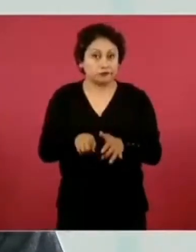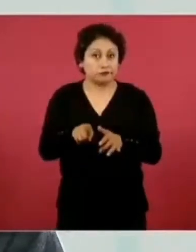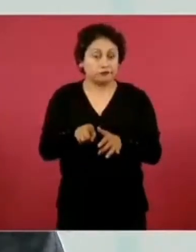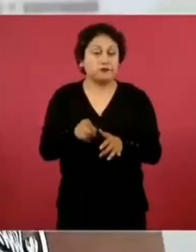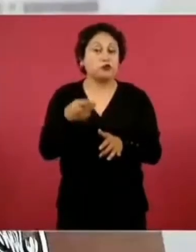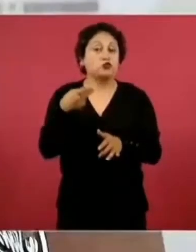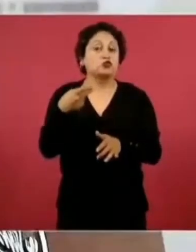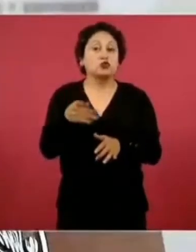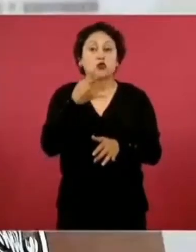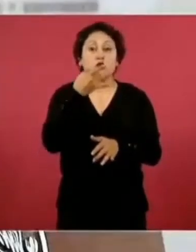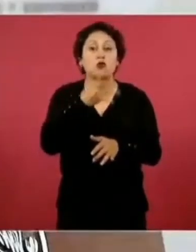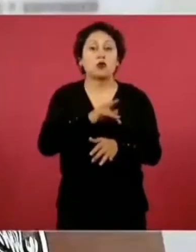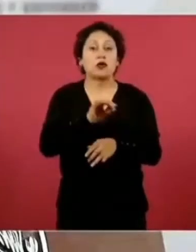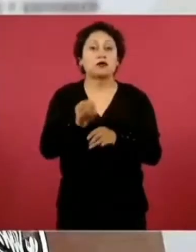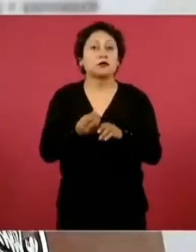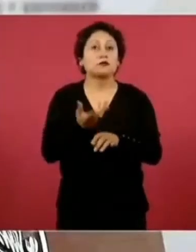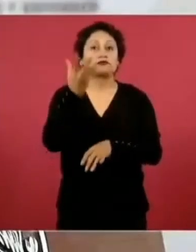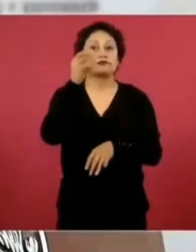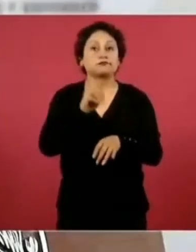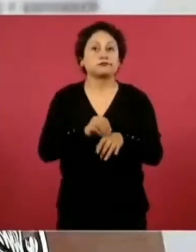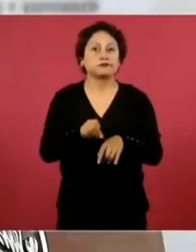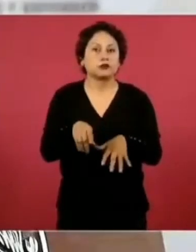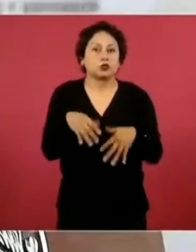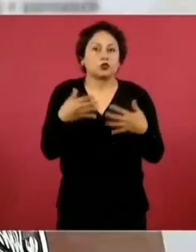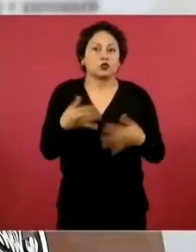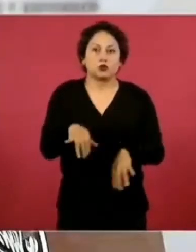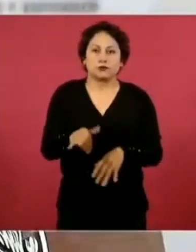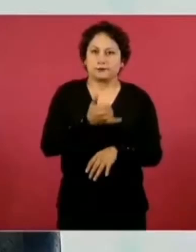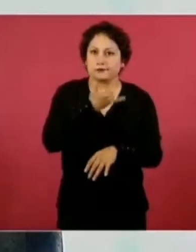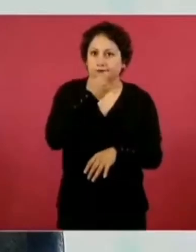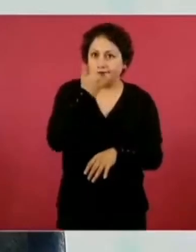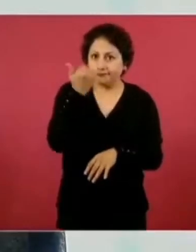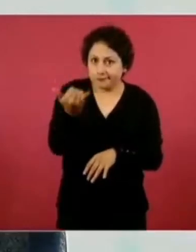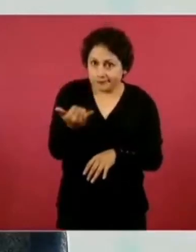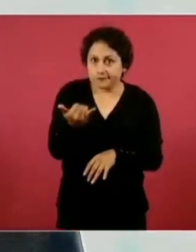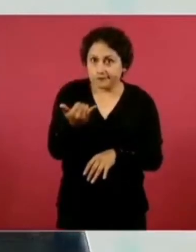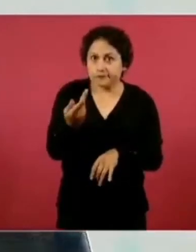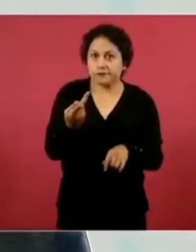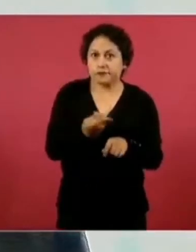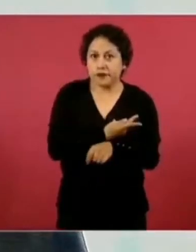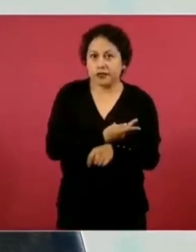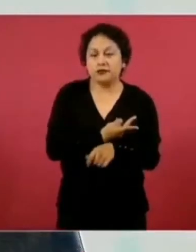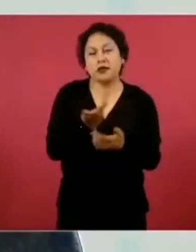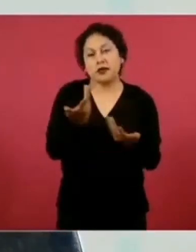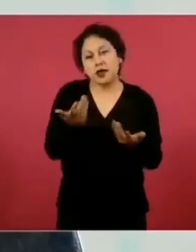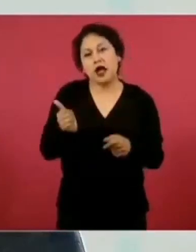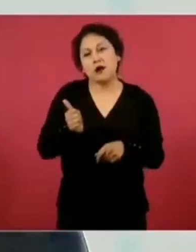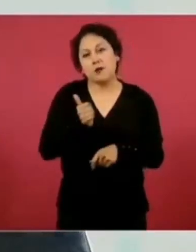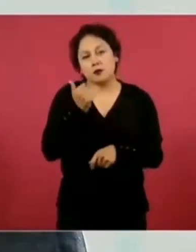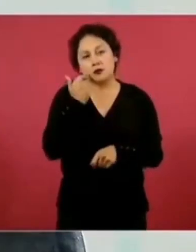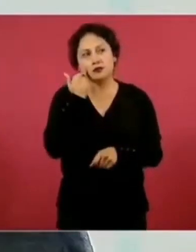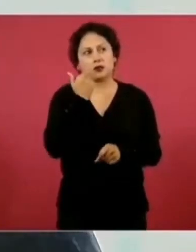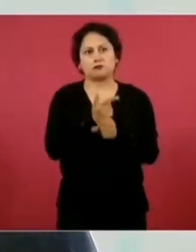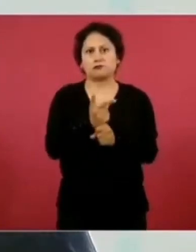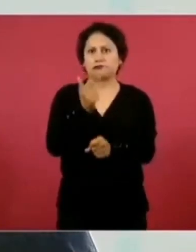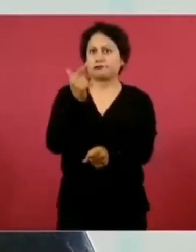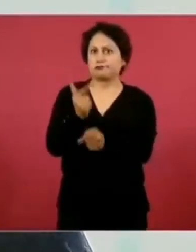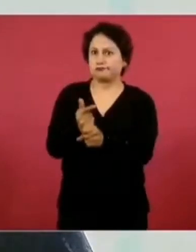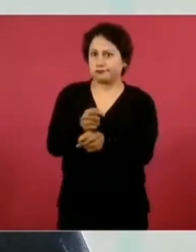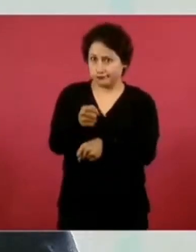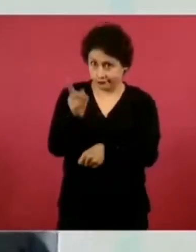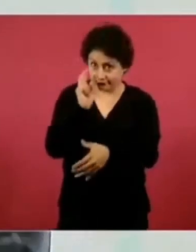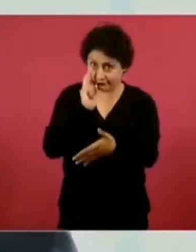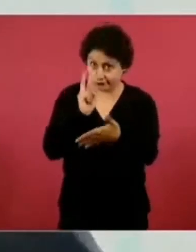¿no les parece que este chateo es interesante? Bueno, pero si vemos la